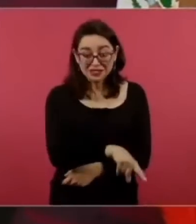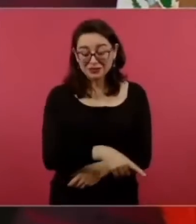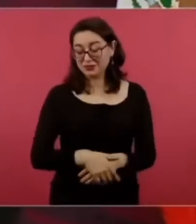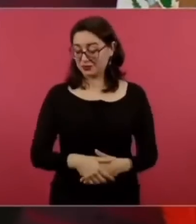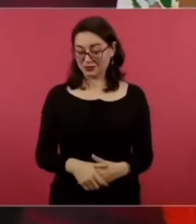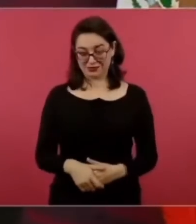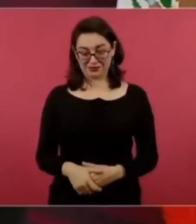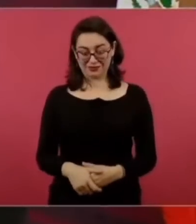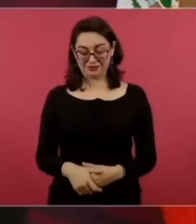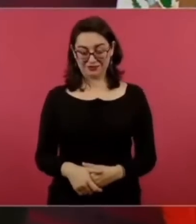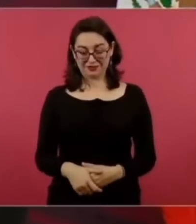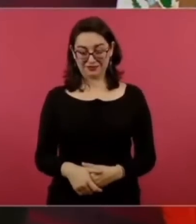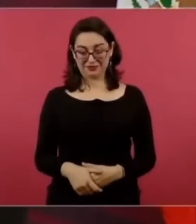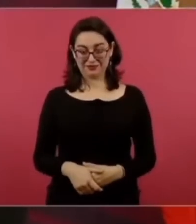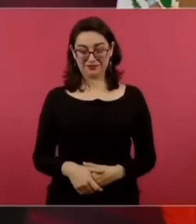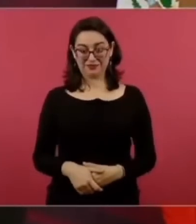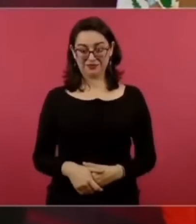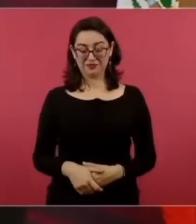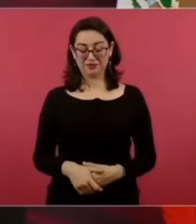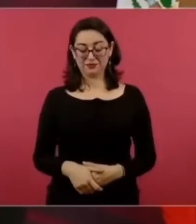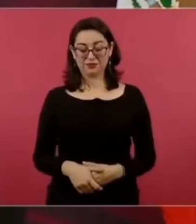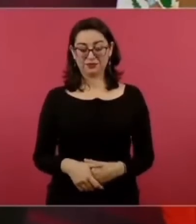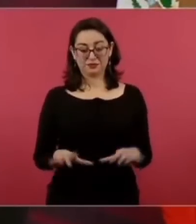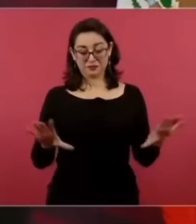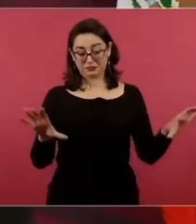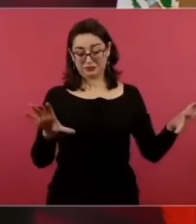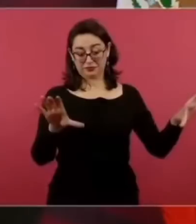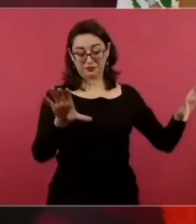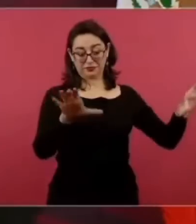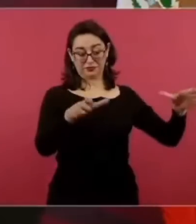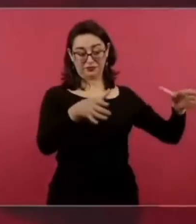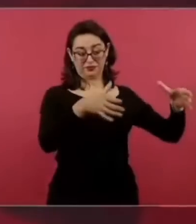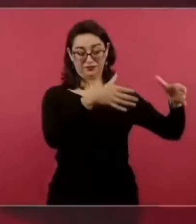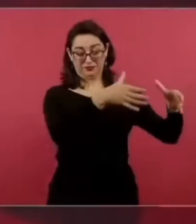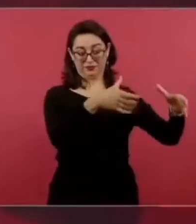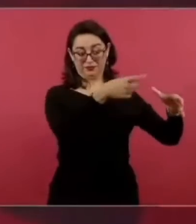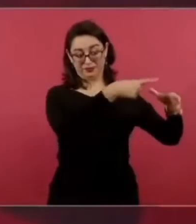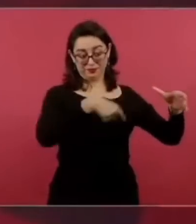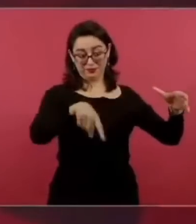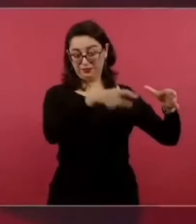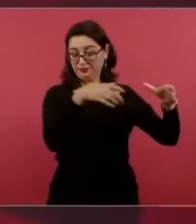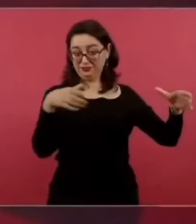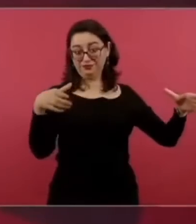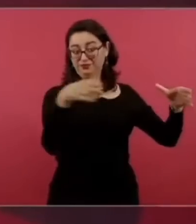o sea los del cogollo pues los de